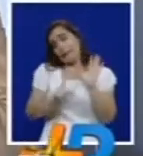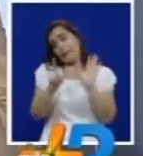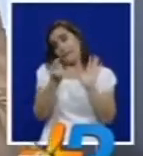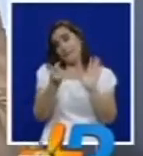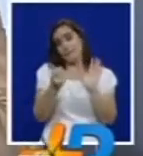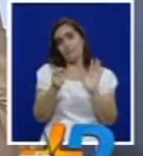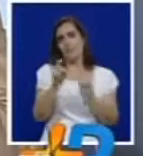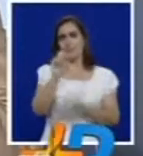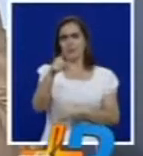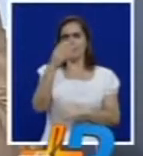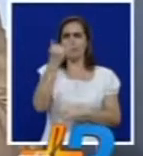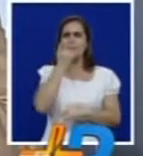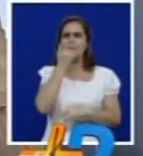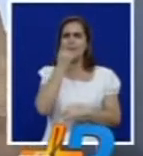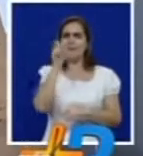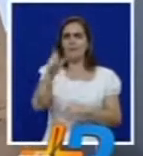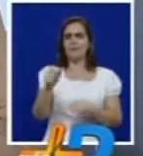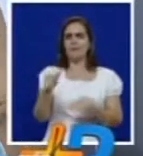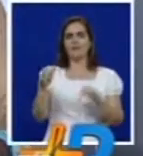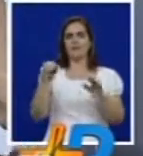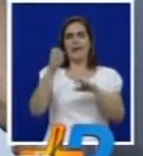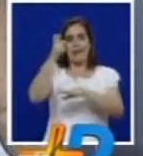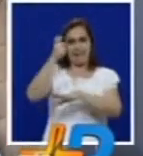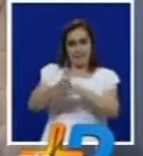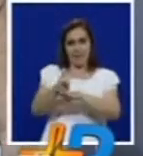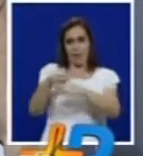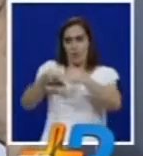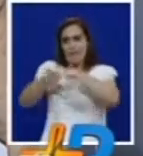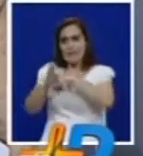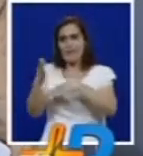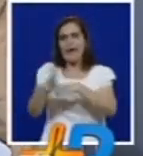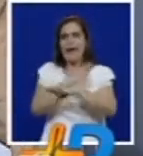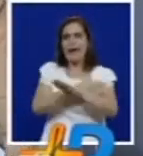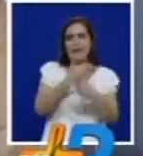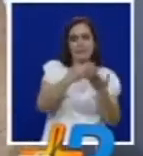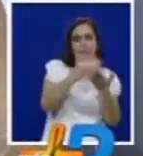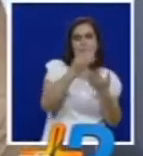imaginan qué come la gente antes de entrar al Pascual Guerrero? En la crónica de Johanna Quintero